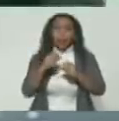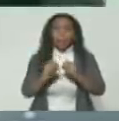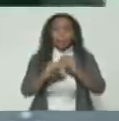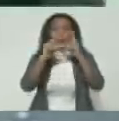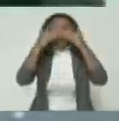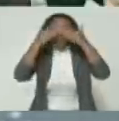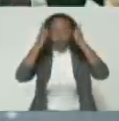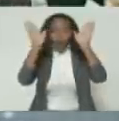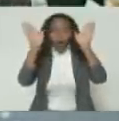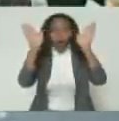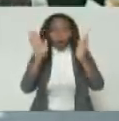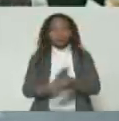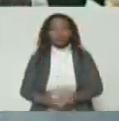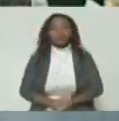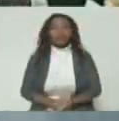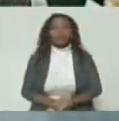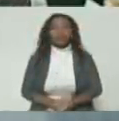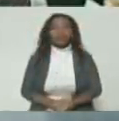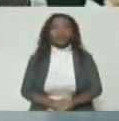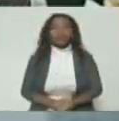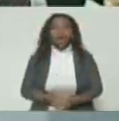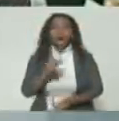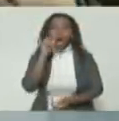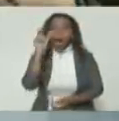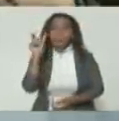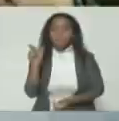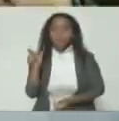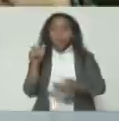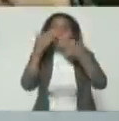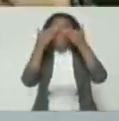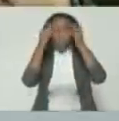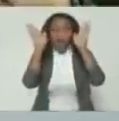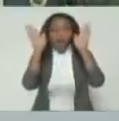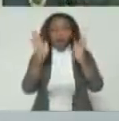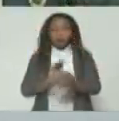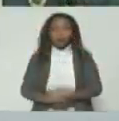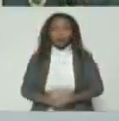abrió los ojos. José Gregorio Correa me abrió los ojos.